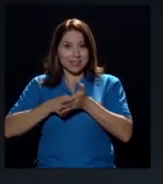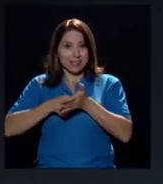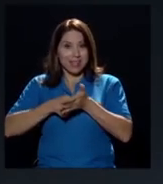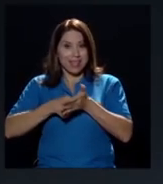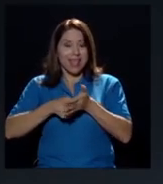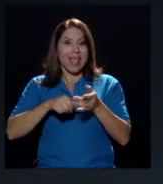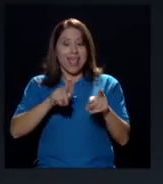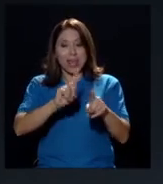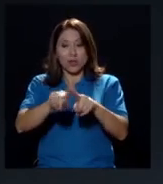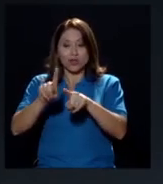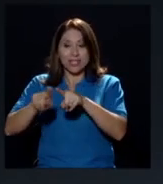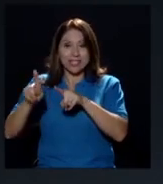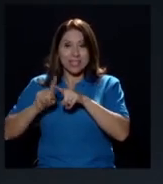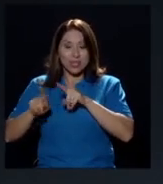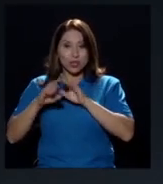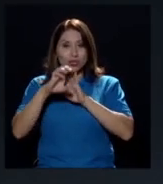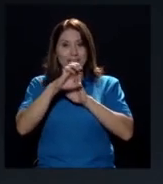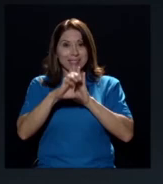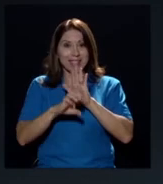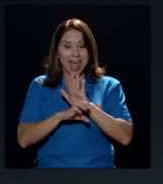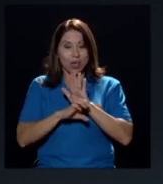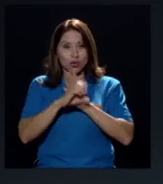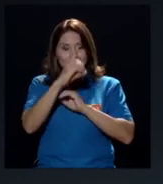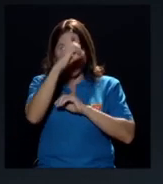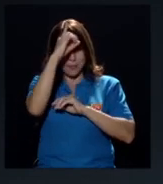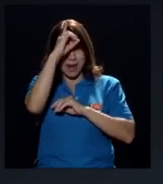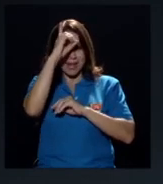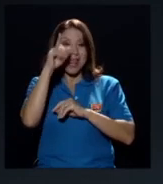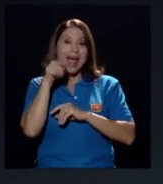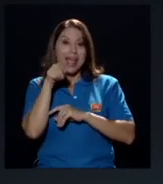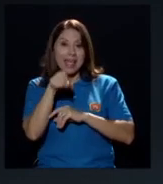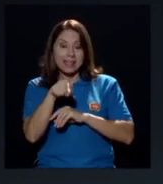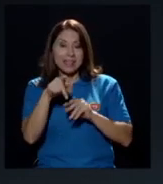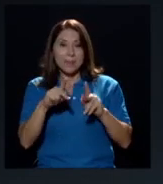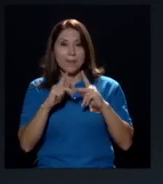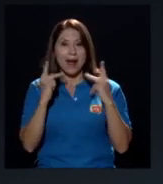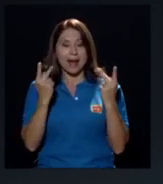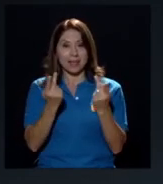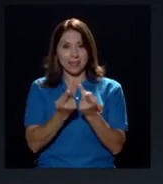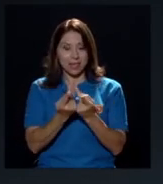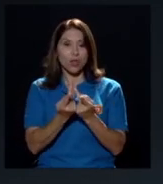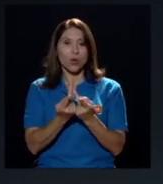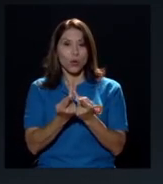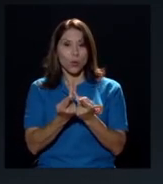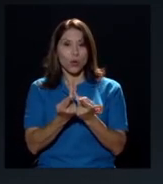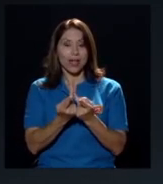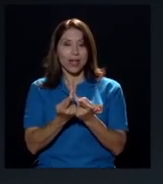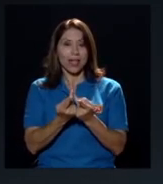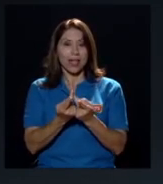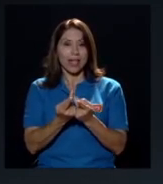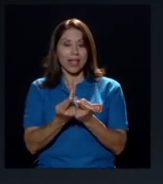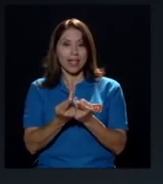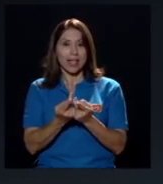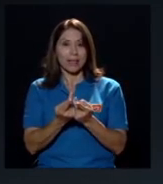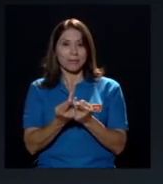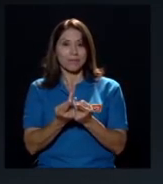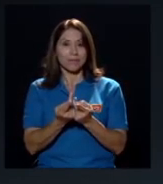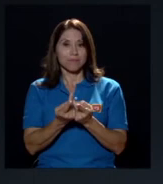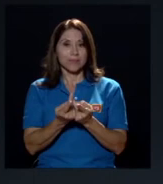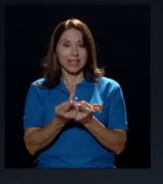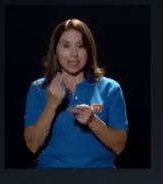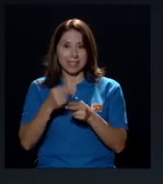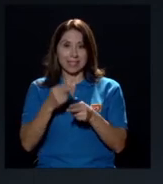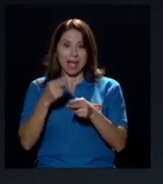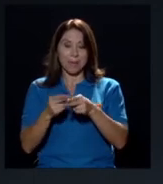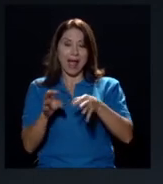de Alemania, este partido Alianza por